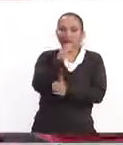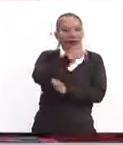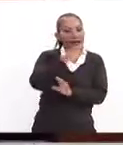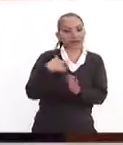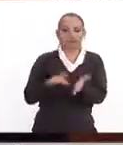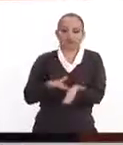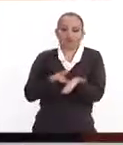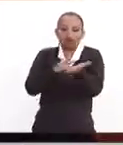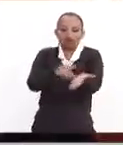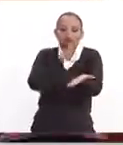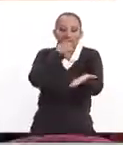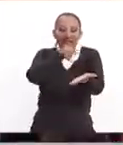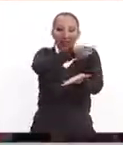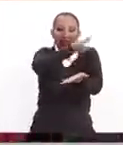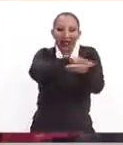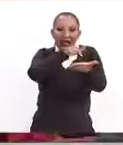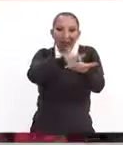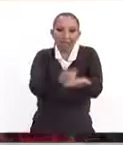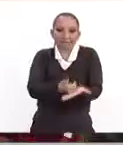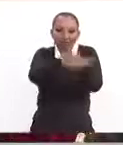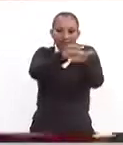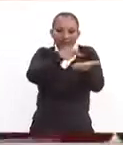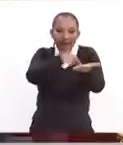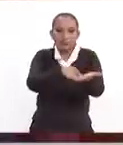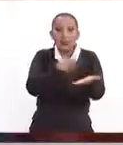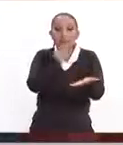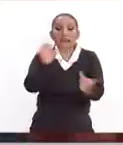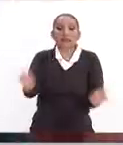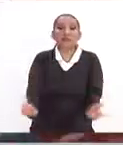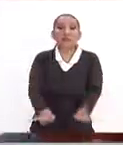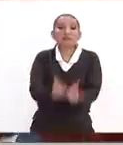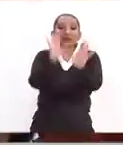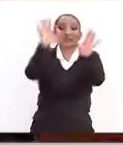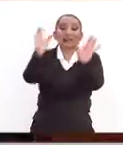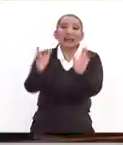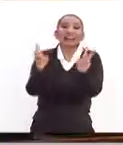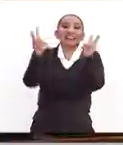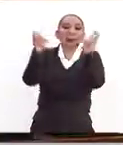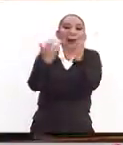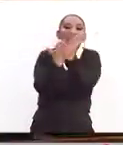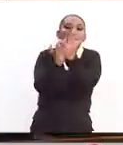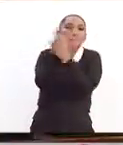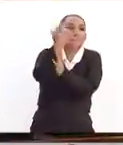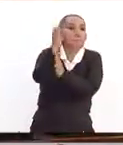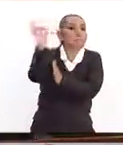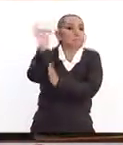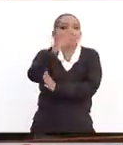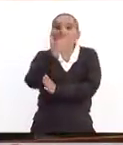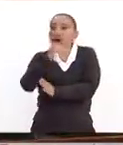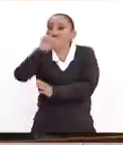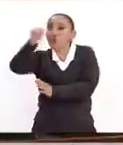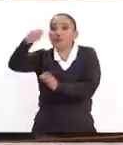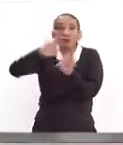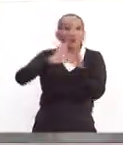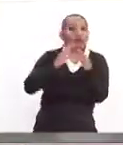respaldado lo que dice la ley. Dice, bueno, en casos extremos, si no hay otra medida